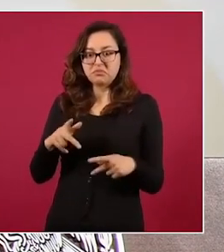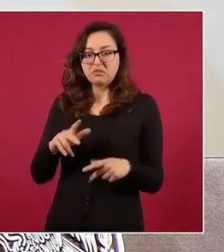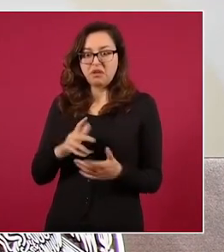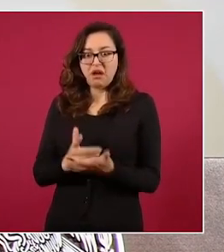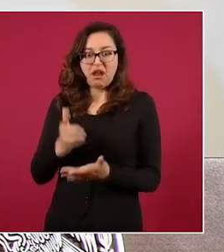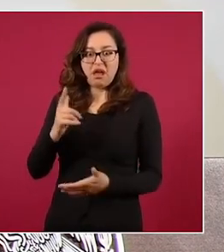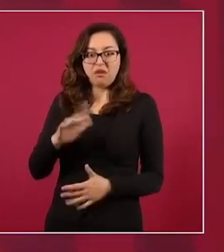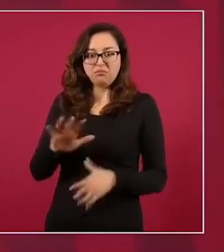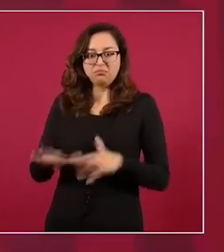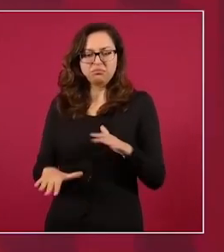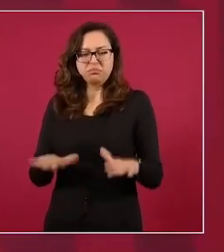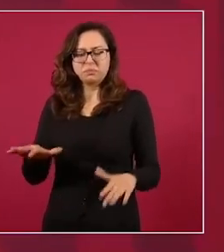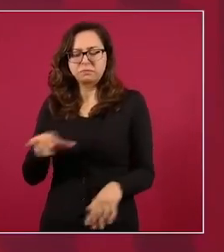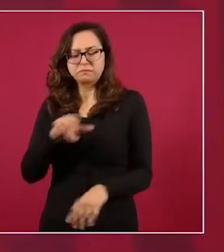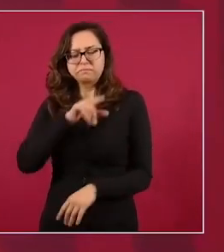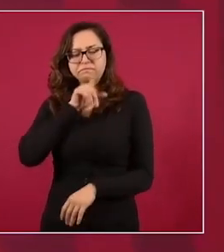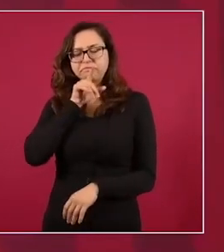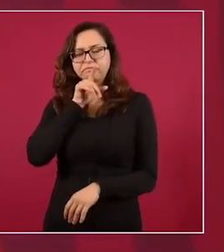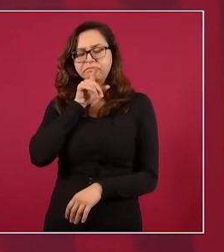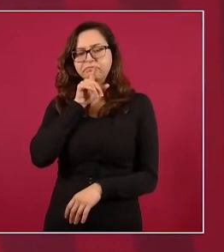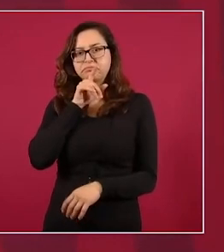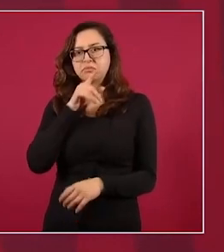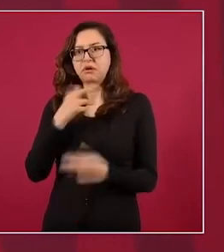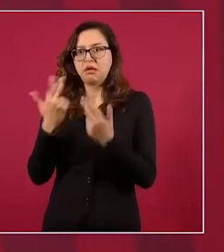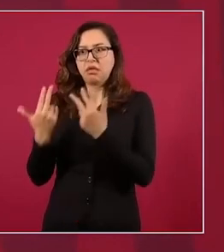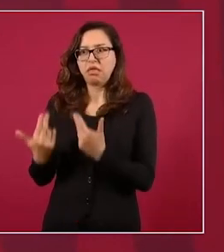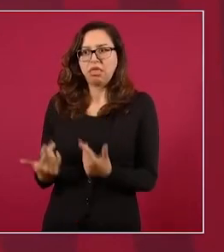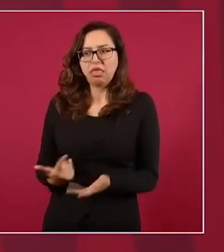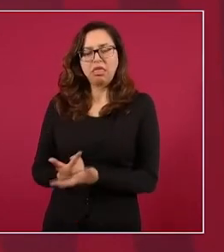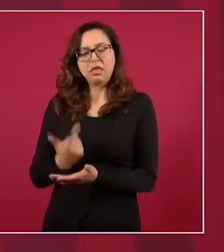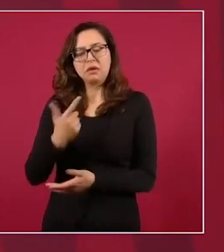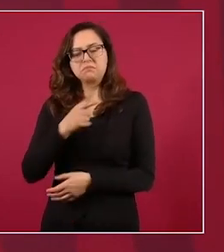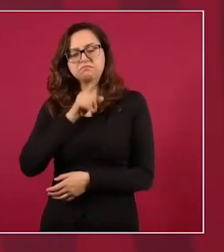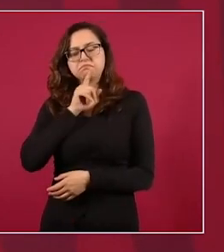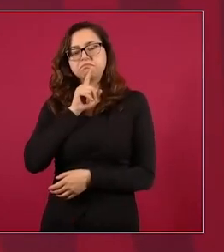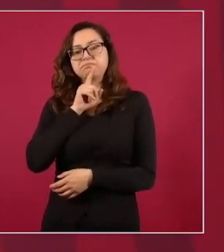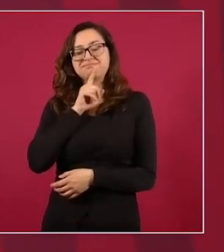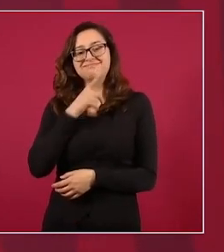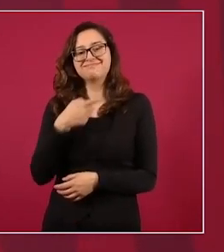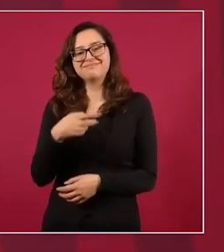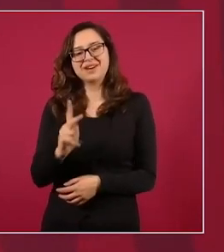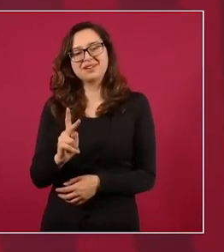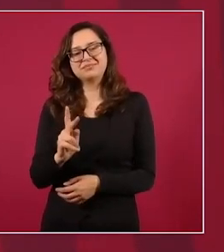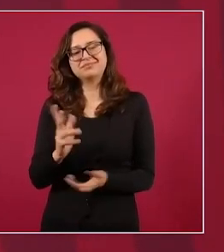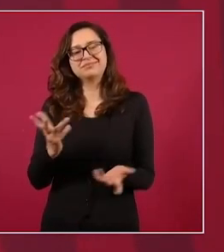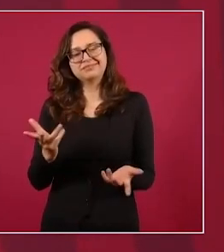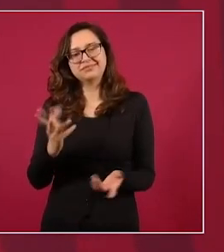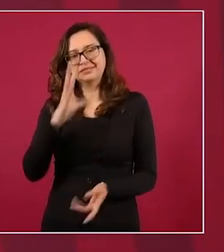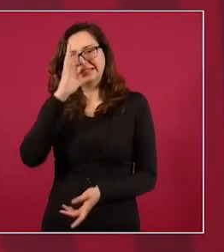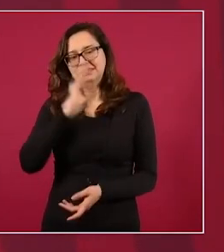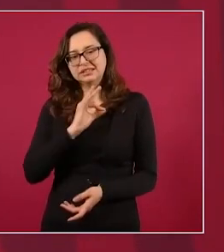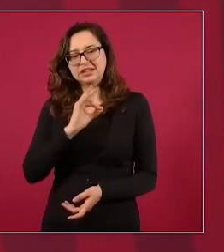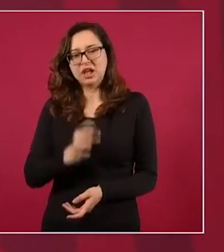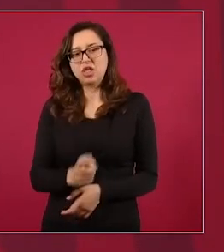personas aquí en la Ciudad de México,